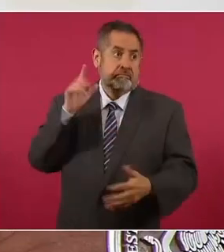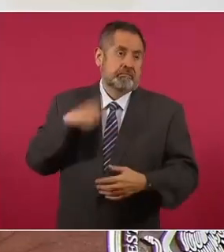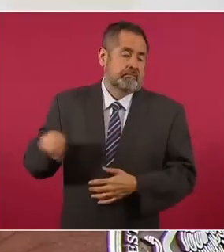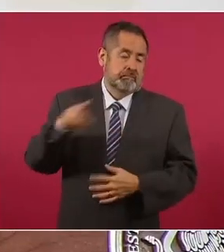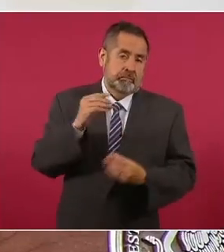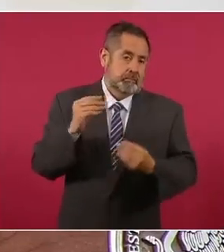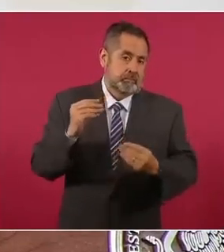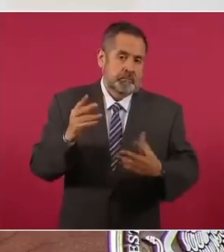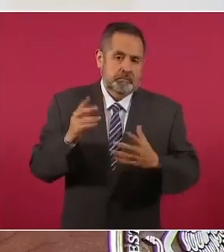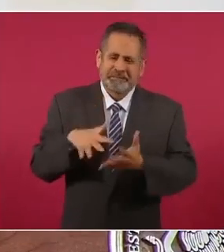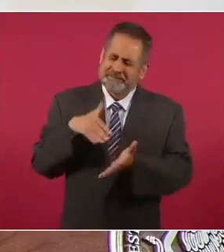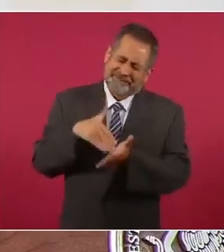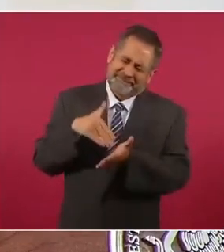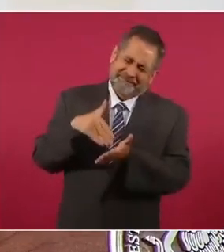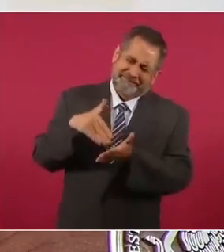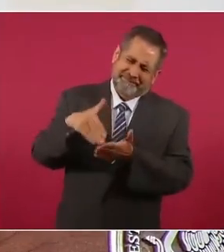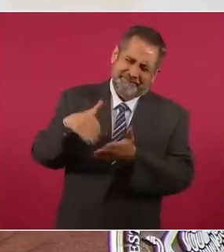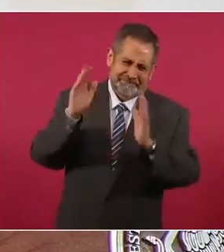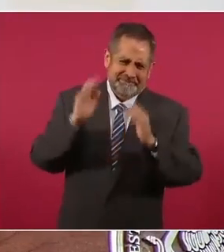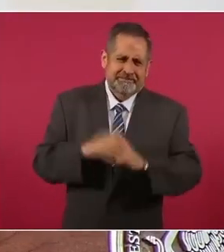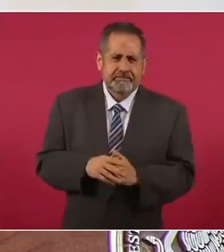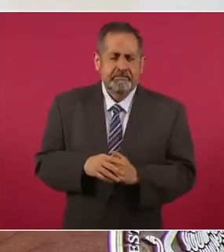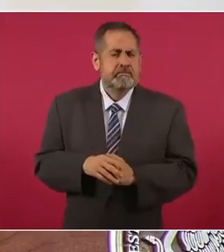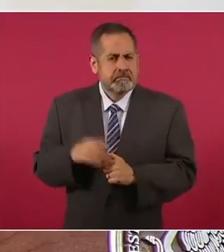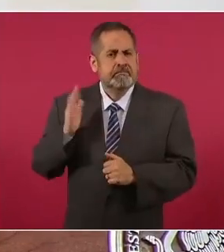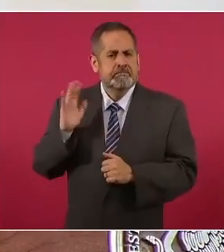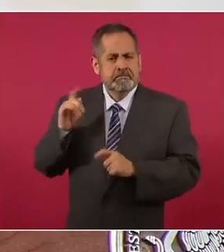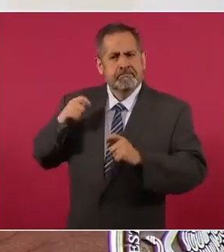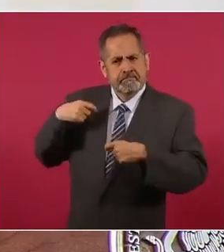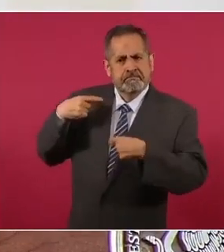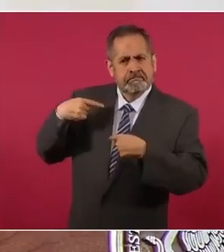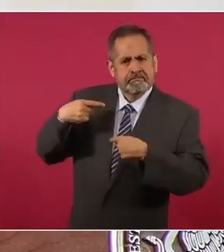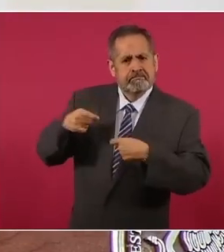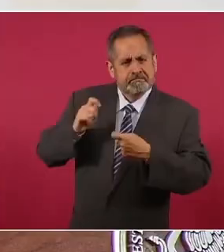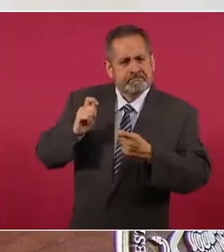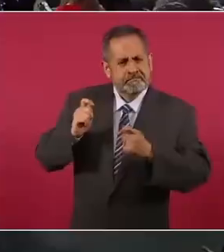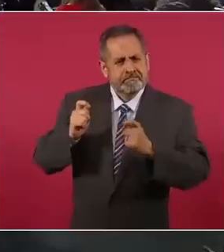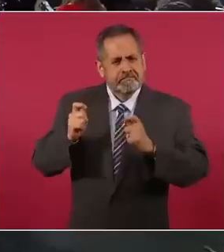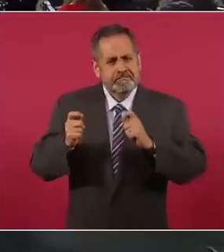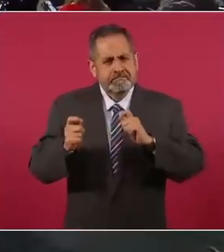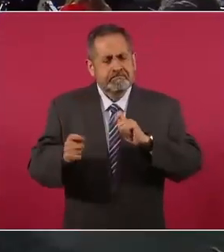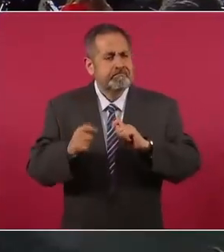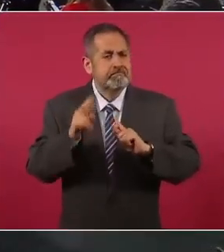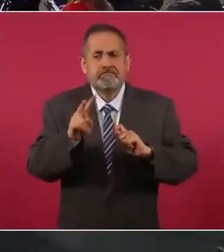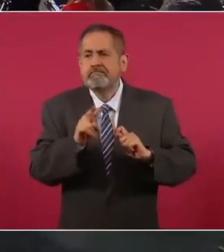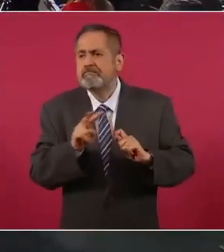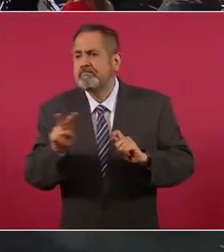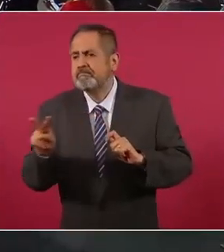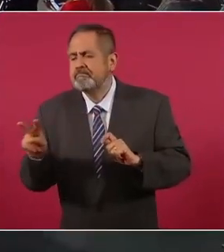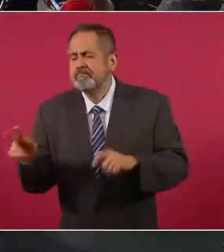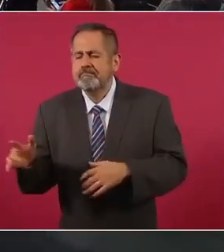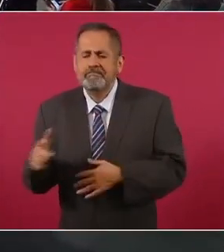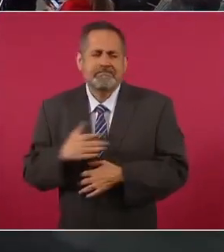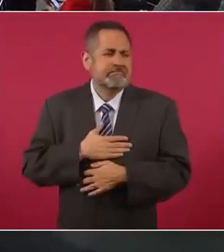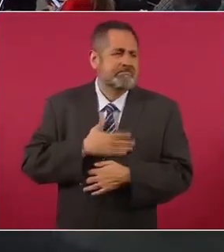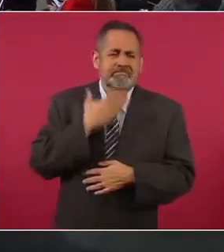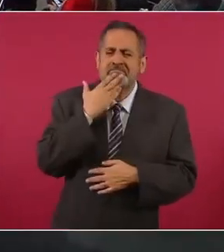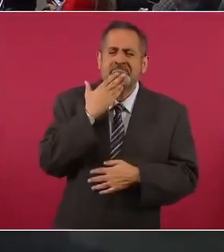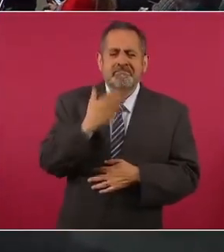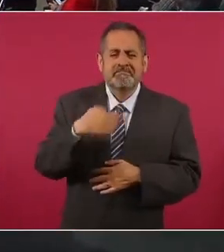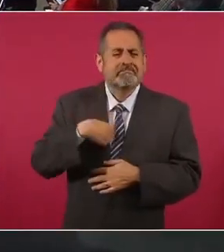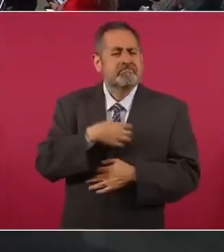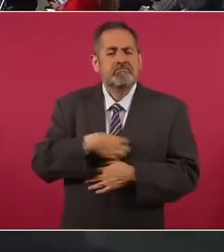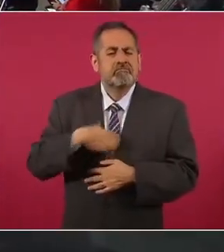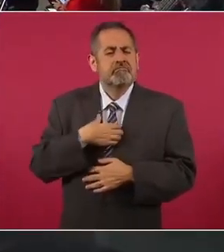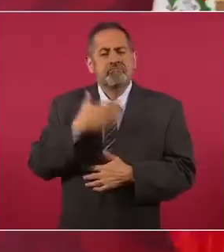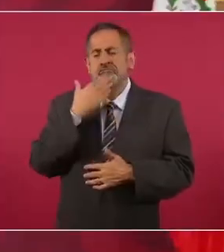de millones, como ha venido sucediendo, por lo que estoy muy satisfecho, que ese es otro